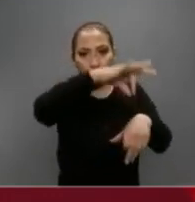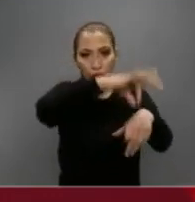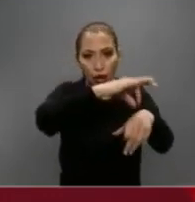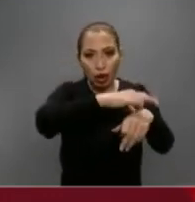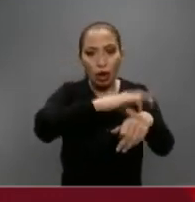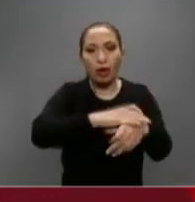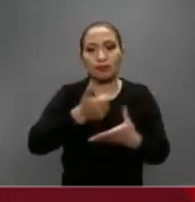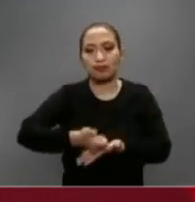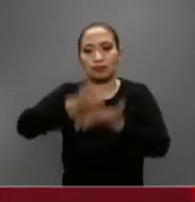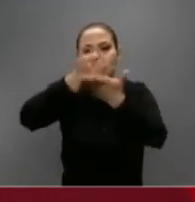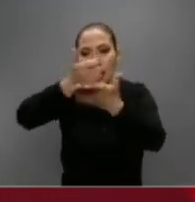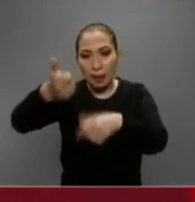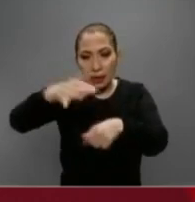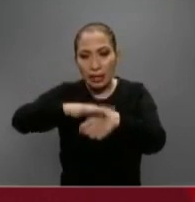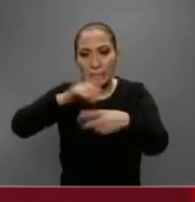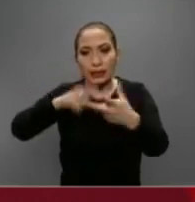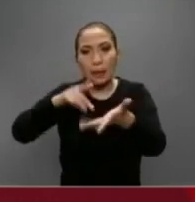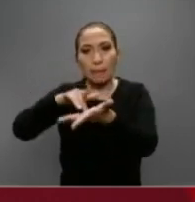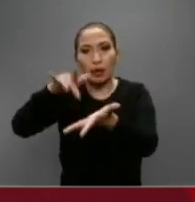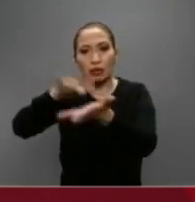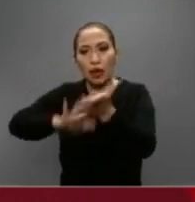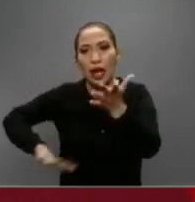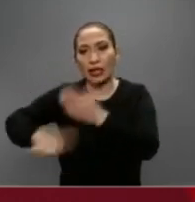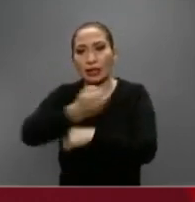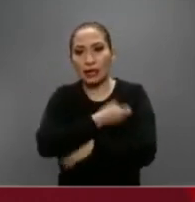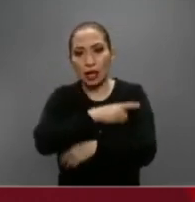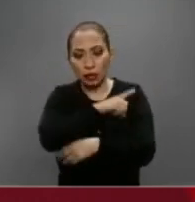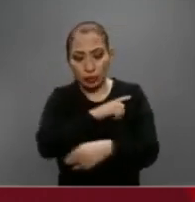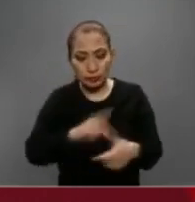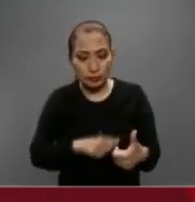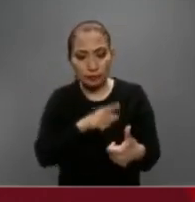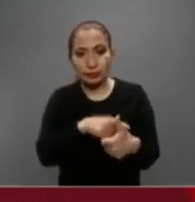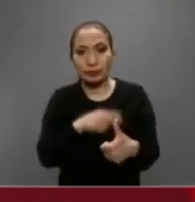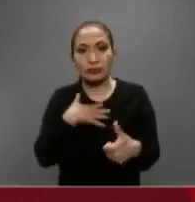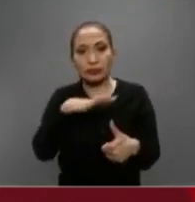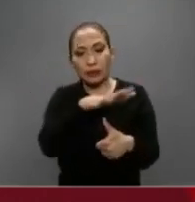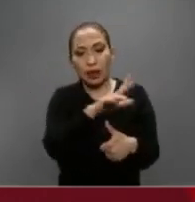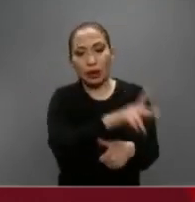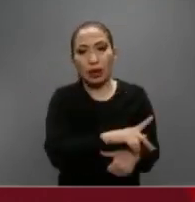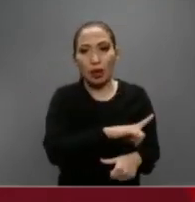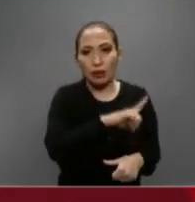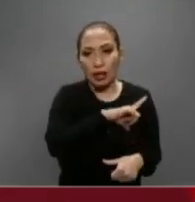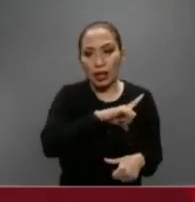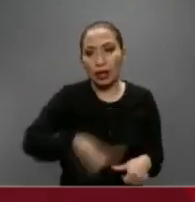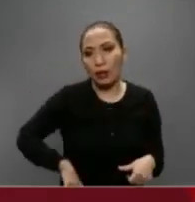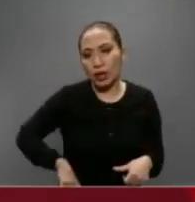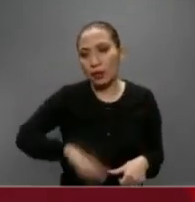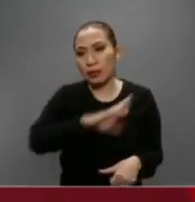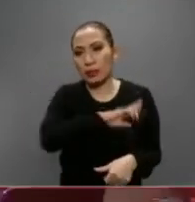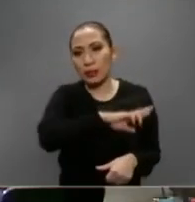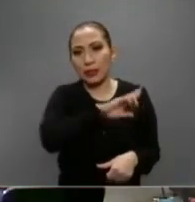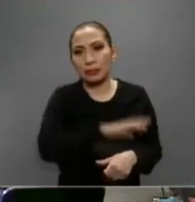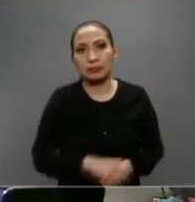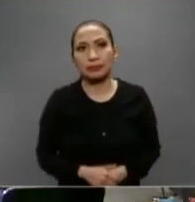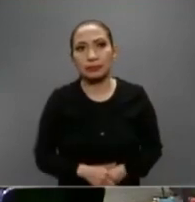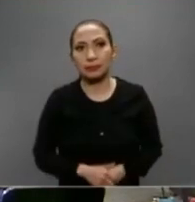médica, paramédica, administrativa y apoyo del sector salud, tanto en el campo público como en el campo privado.